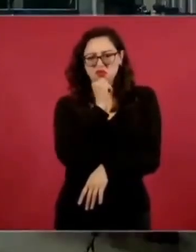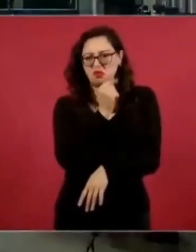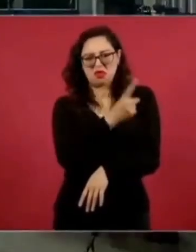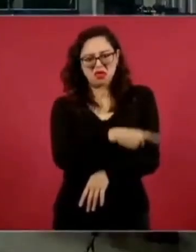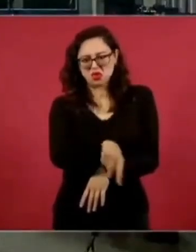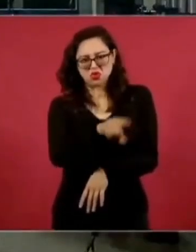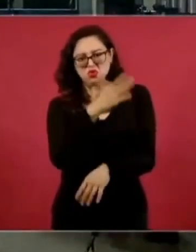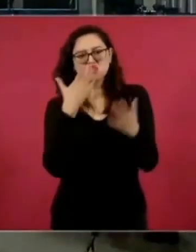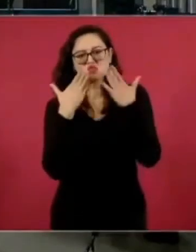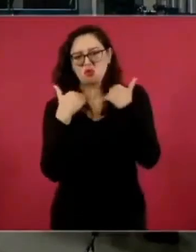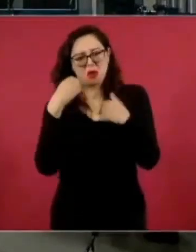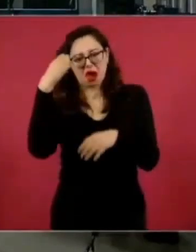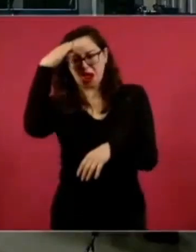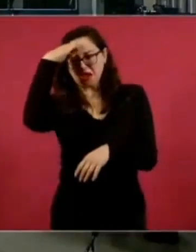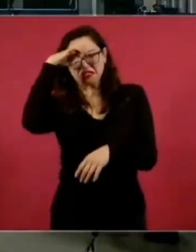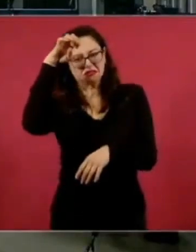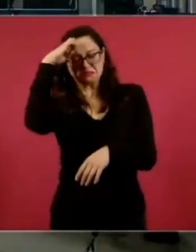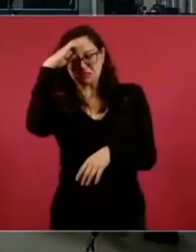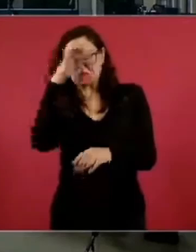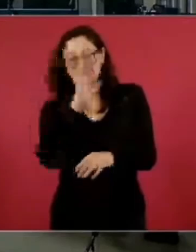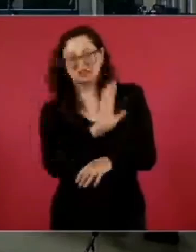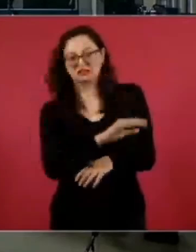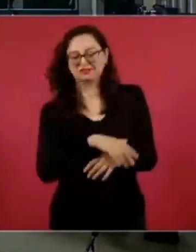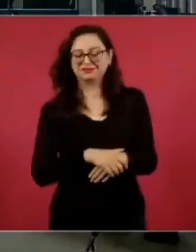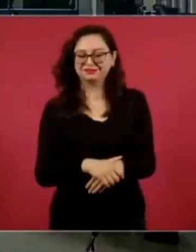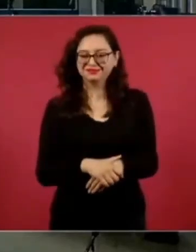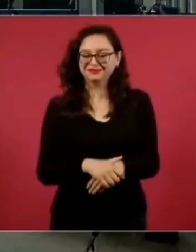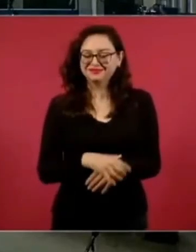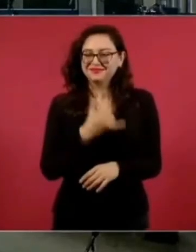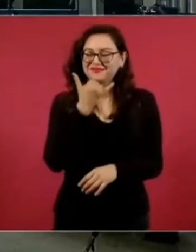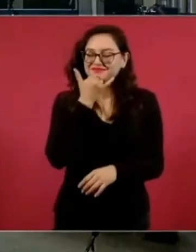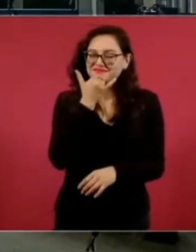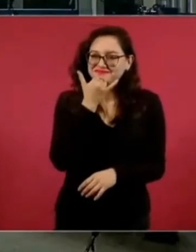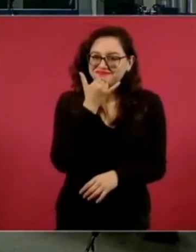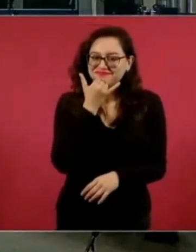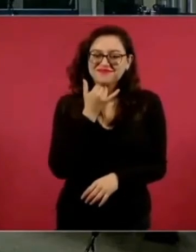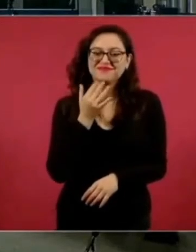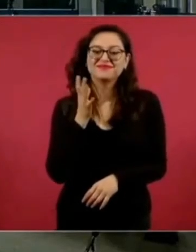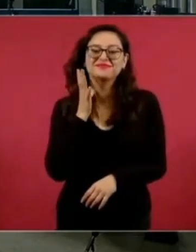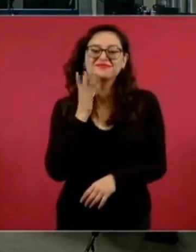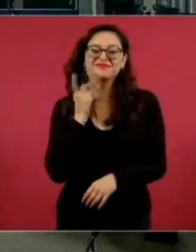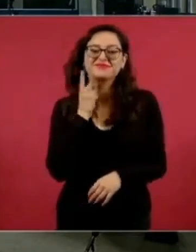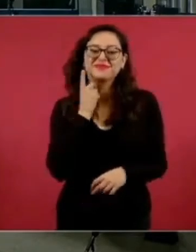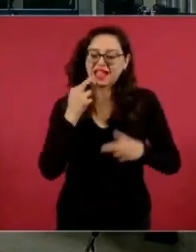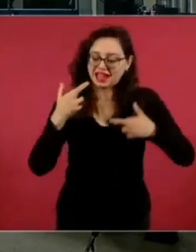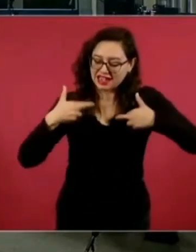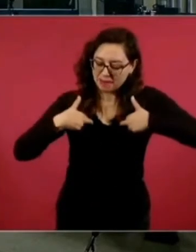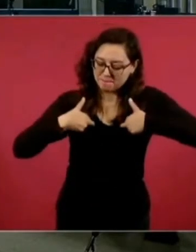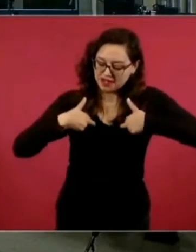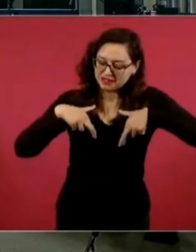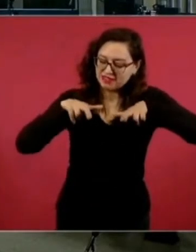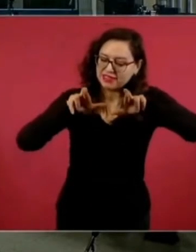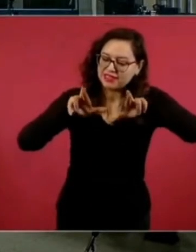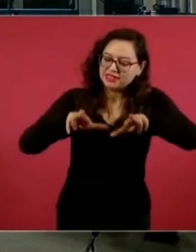Si se supone que la Cámara de Diputados es la representación del pueblo,